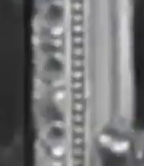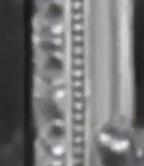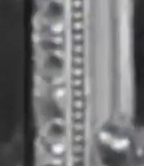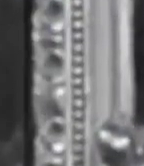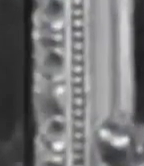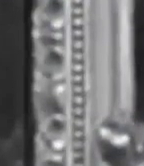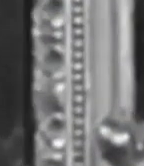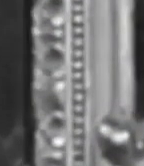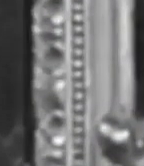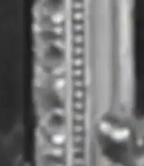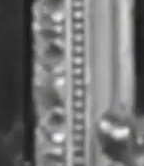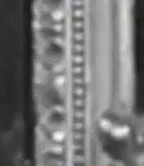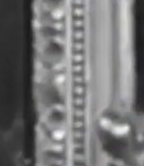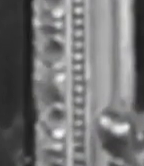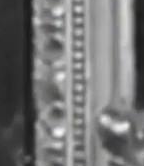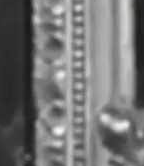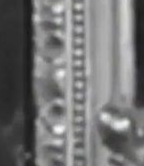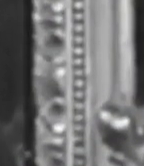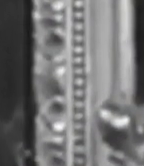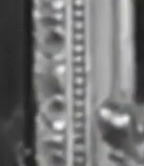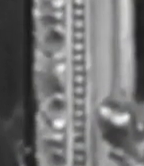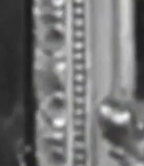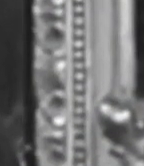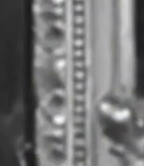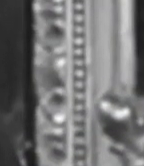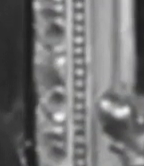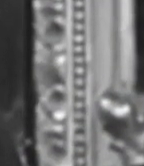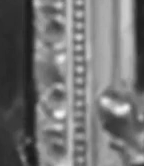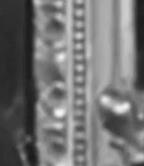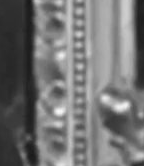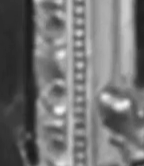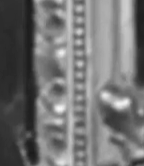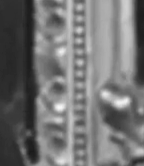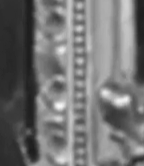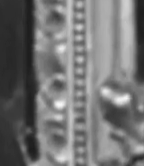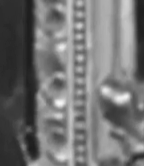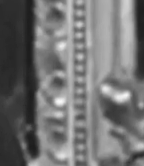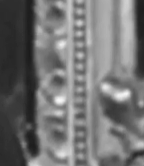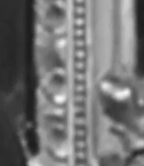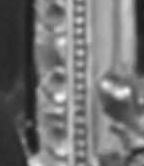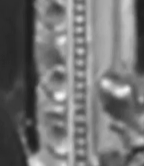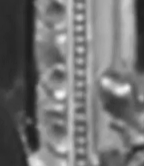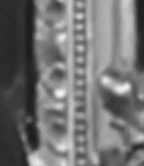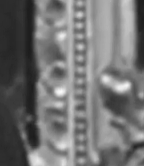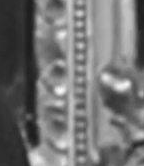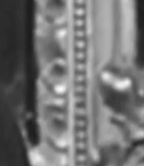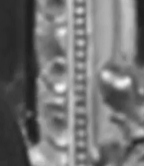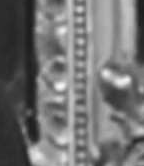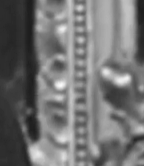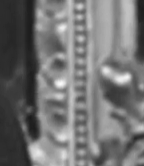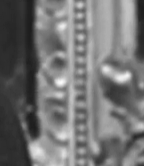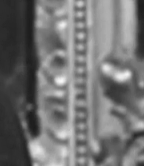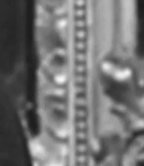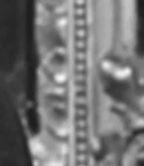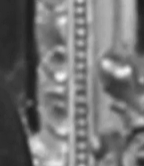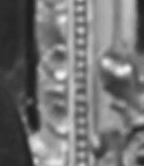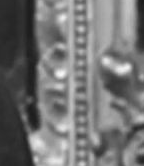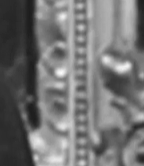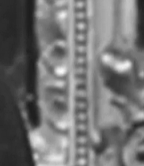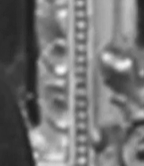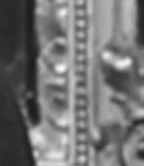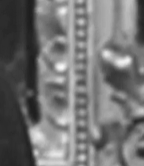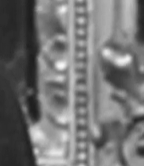desde muy pequeño mostró un peculiar sentido del humor además de gustos macabros y poco convencionales como